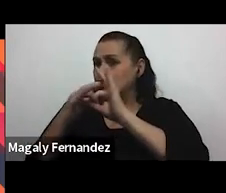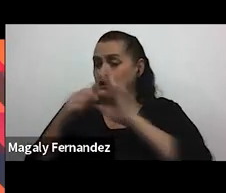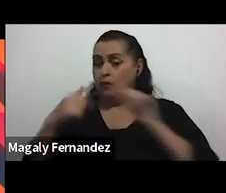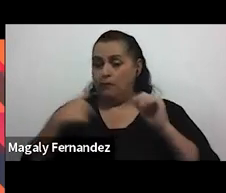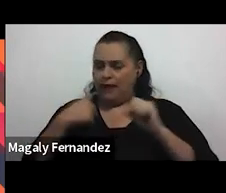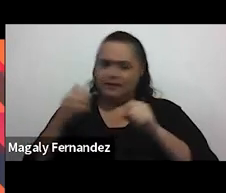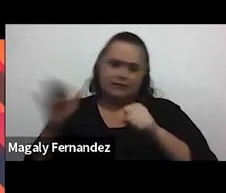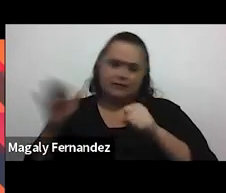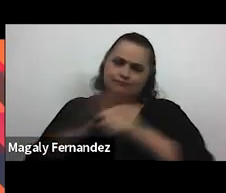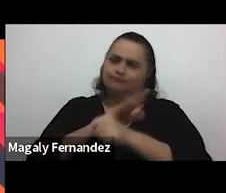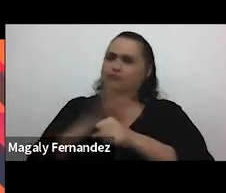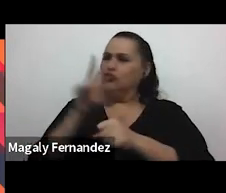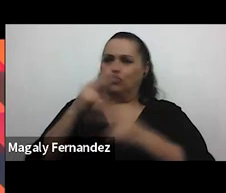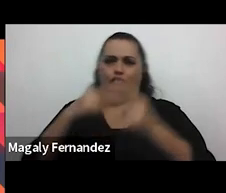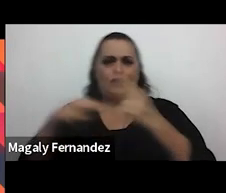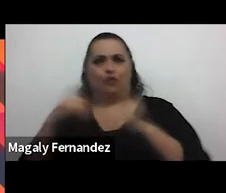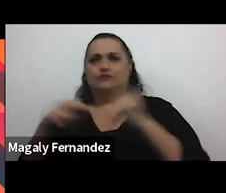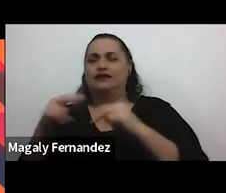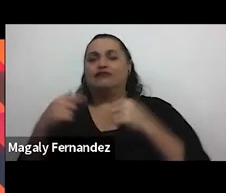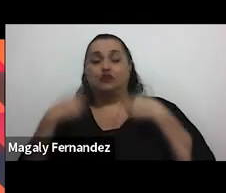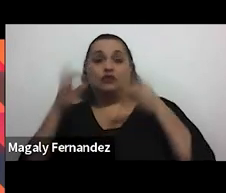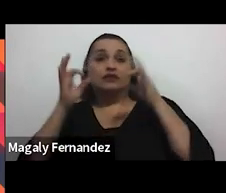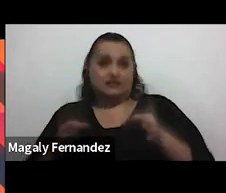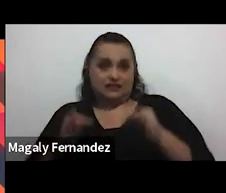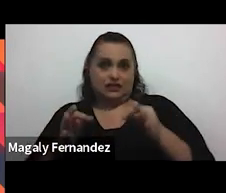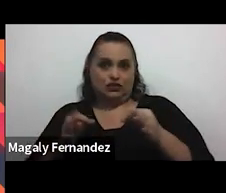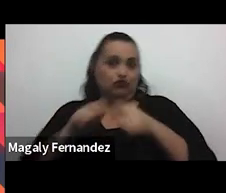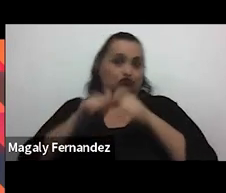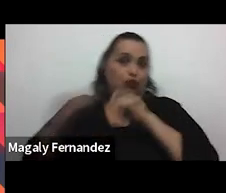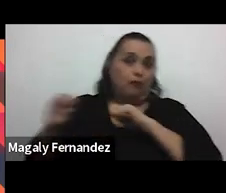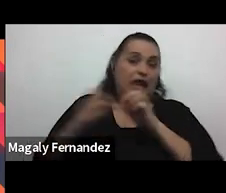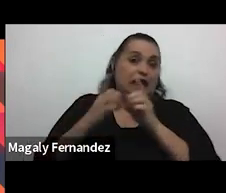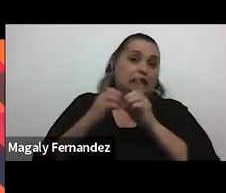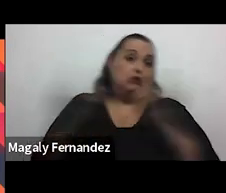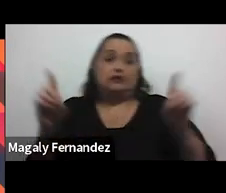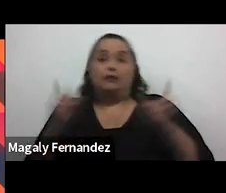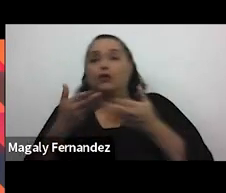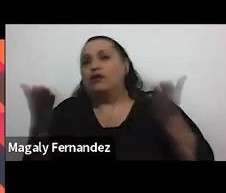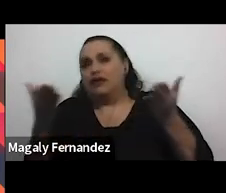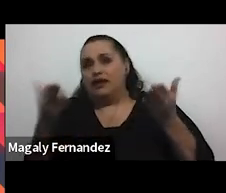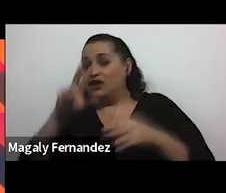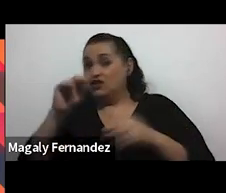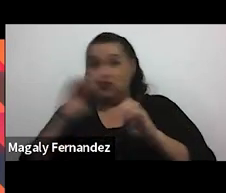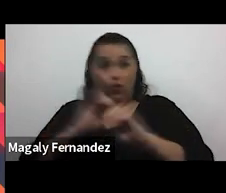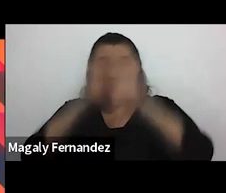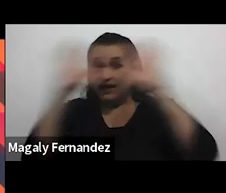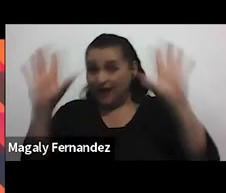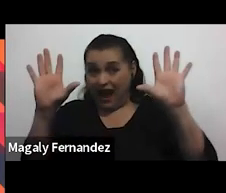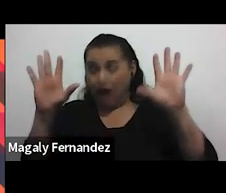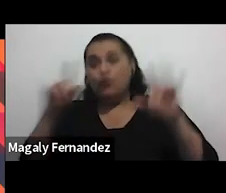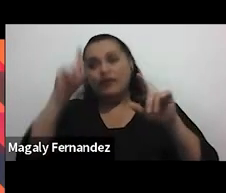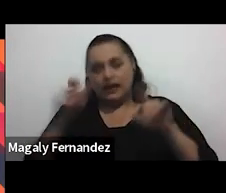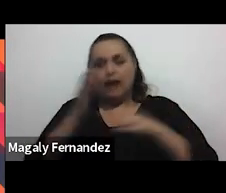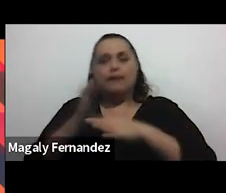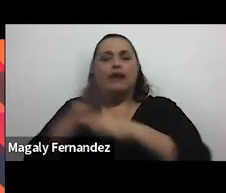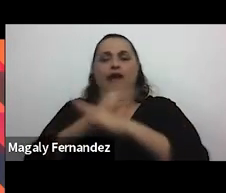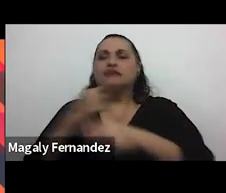absolutamente no negociable y yo decida tener una ruptura ¿verdad? porque cuando no tenemos claro estos no negociables y estos negociables